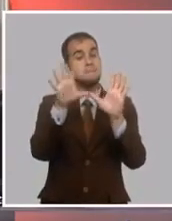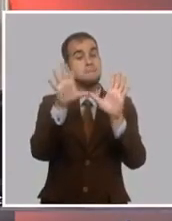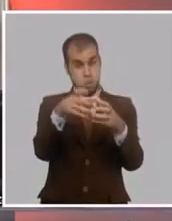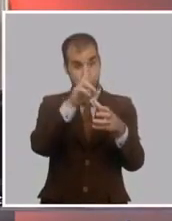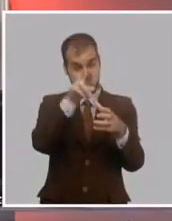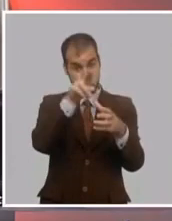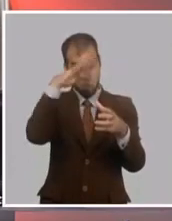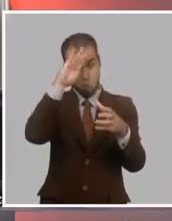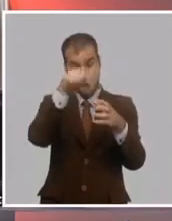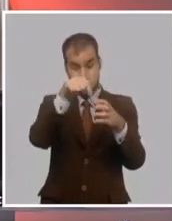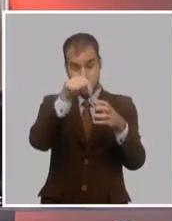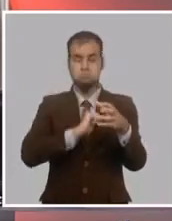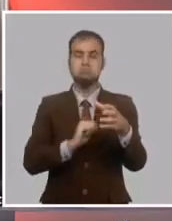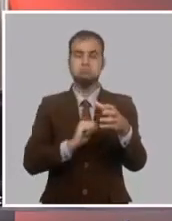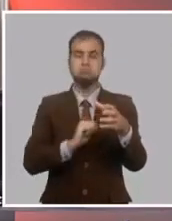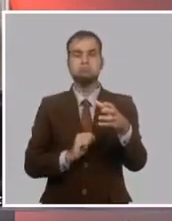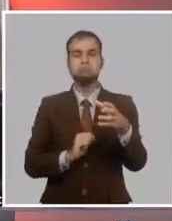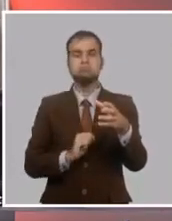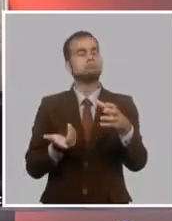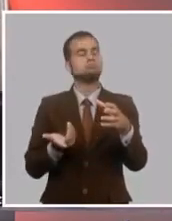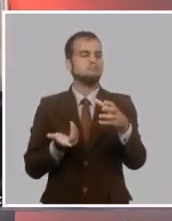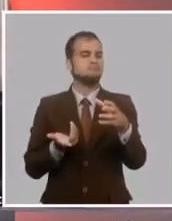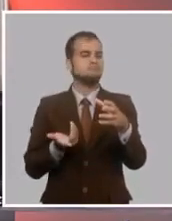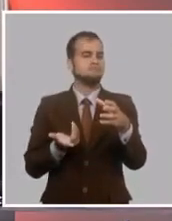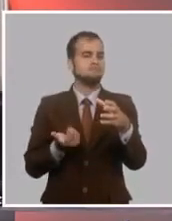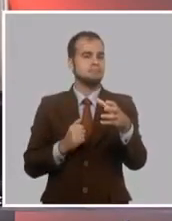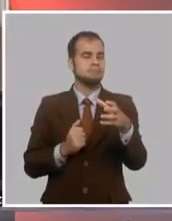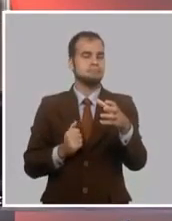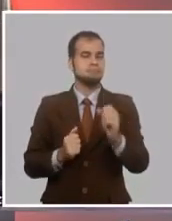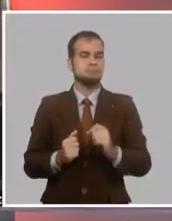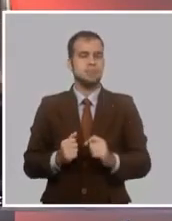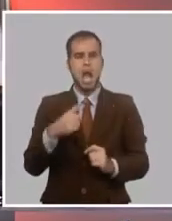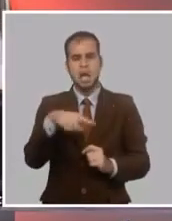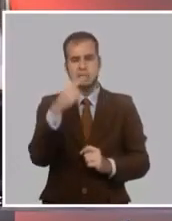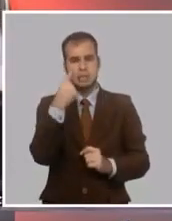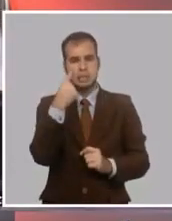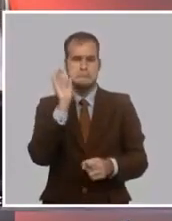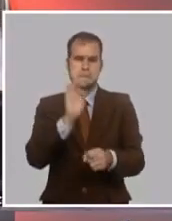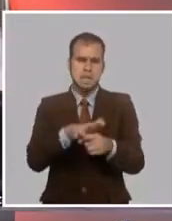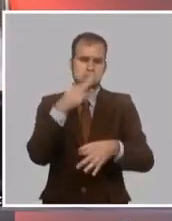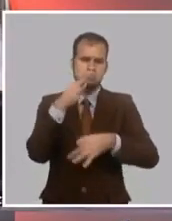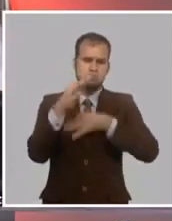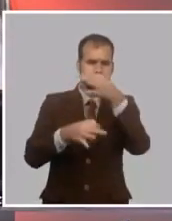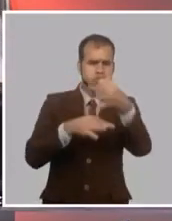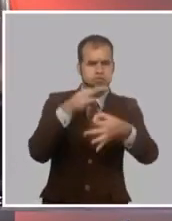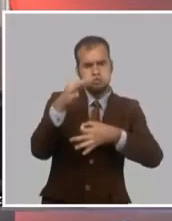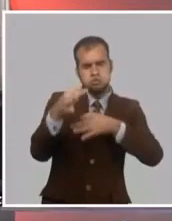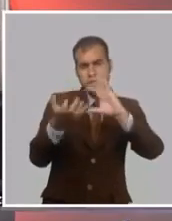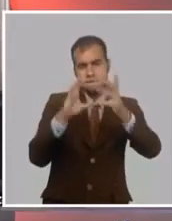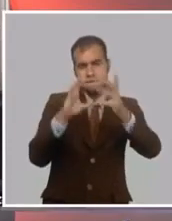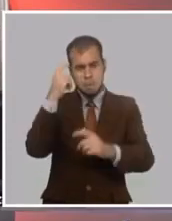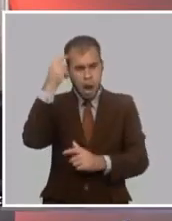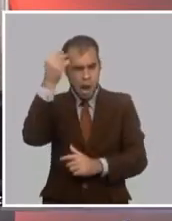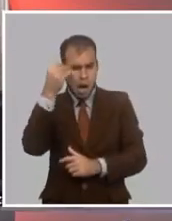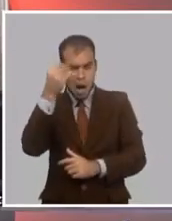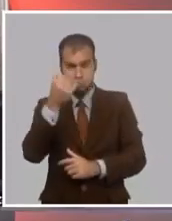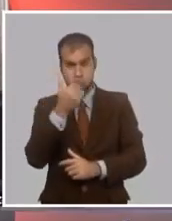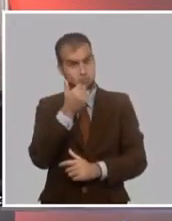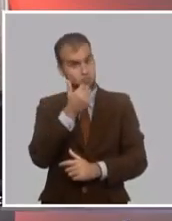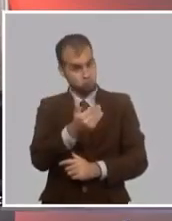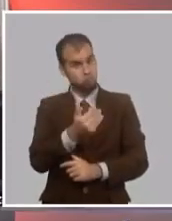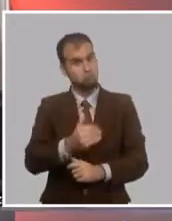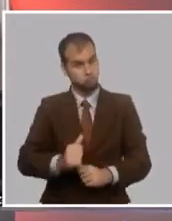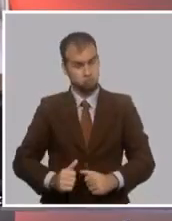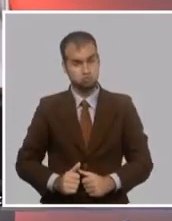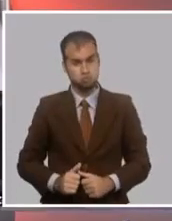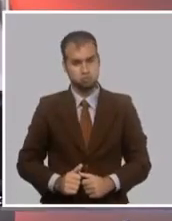lo dice, digamos, a veces con una riqueza de pensamiento que realmente llama la atención.